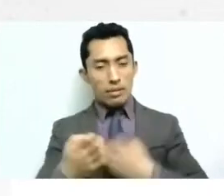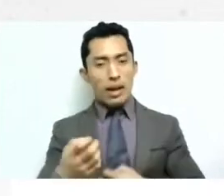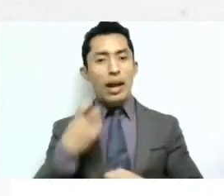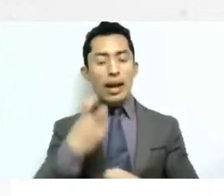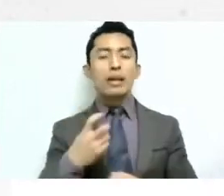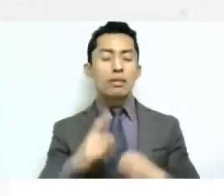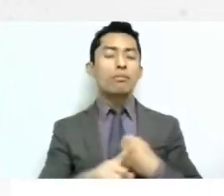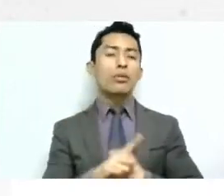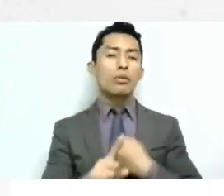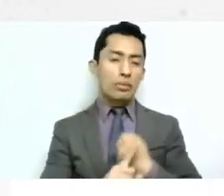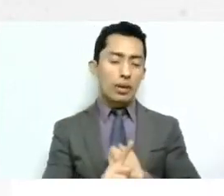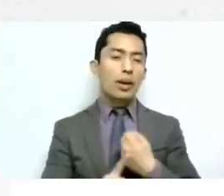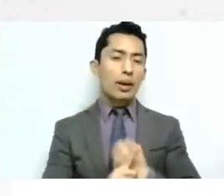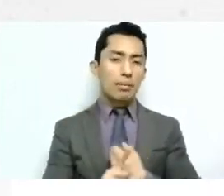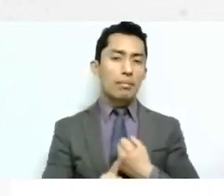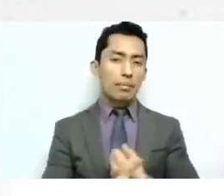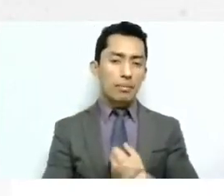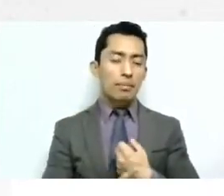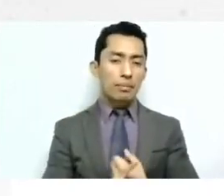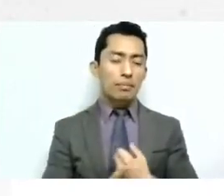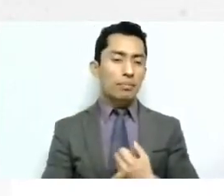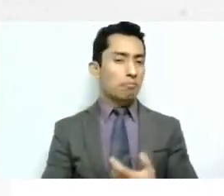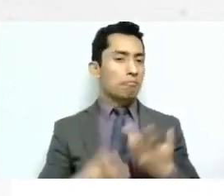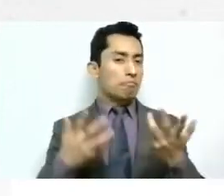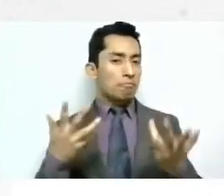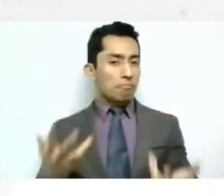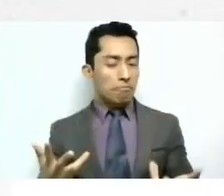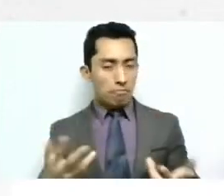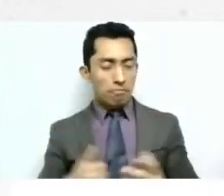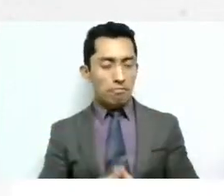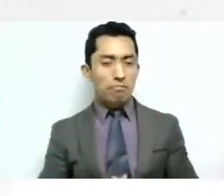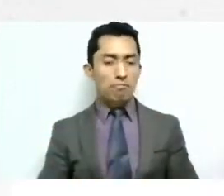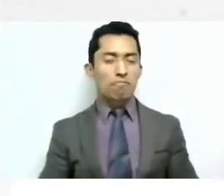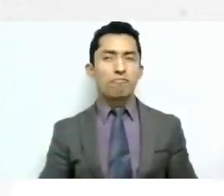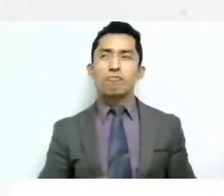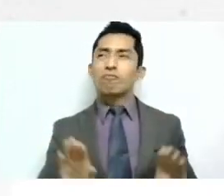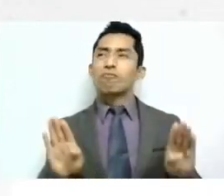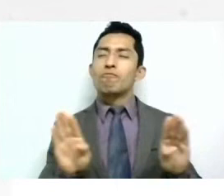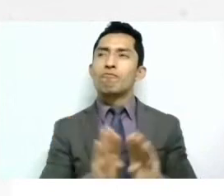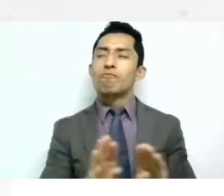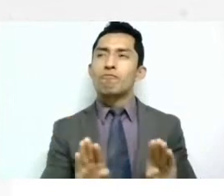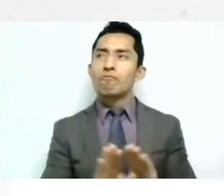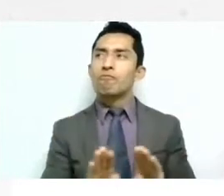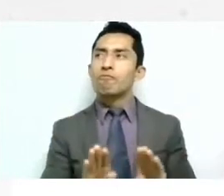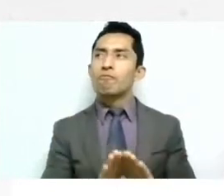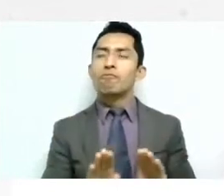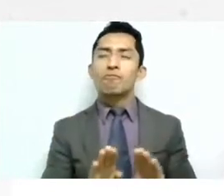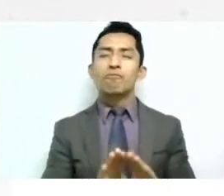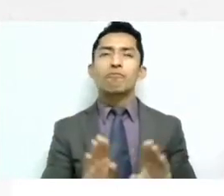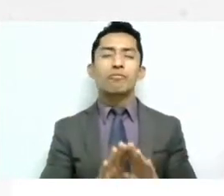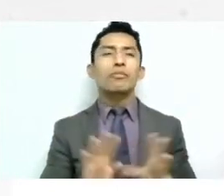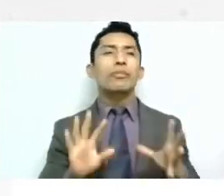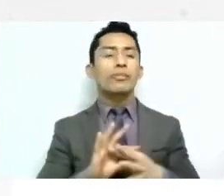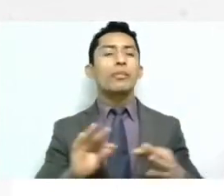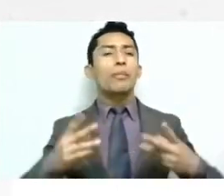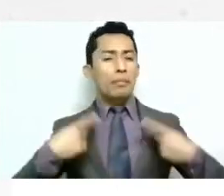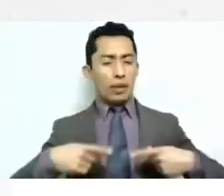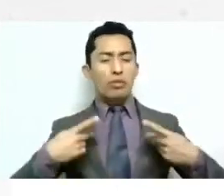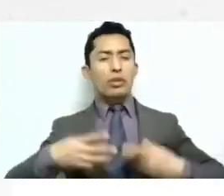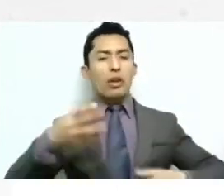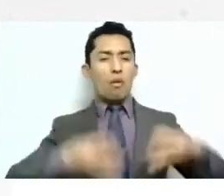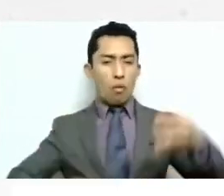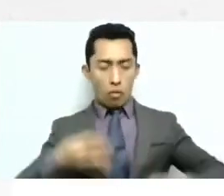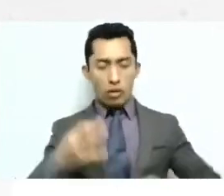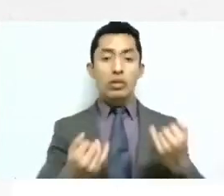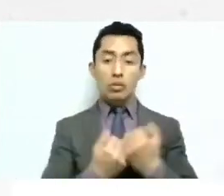situaciones como como como el la ya la los jueces tienen incluso la